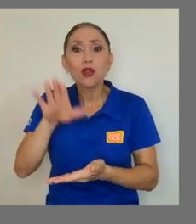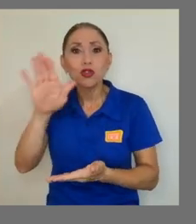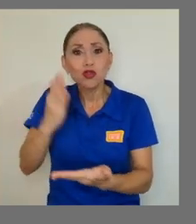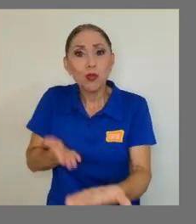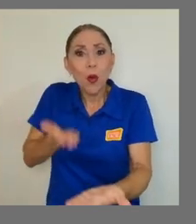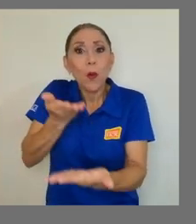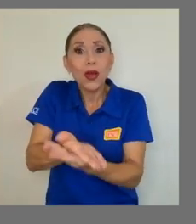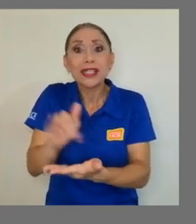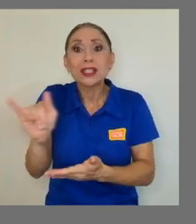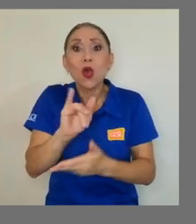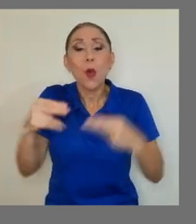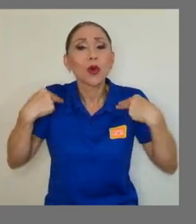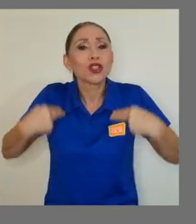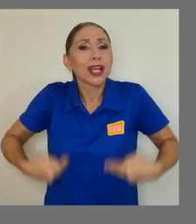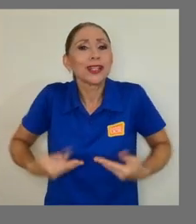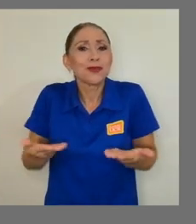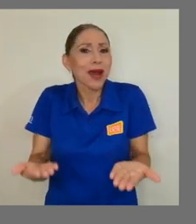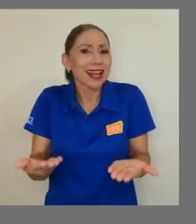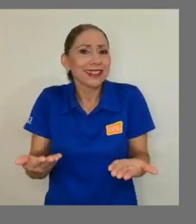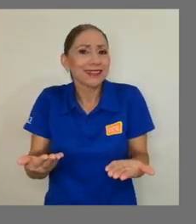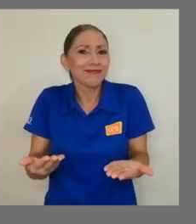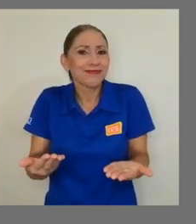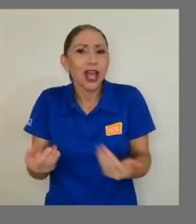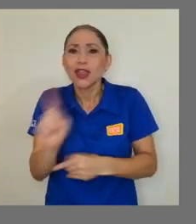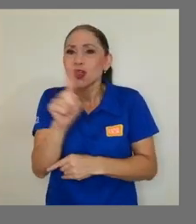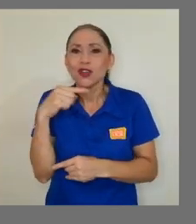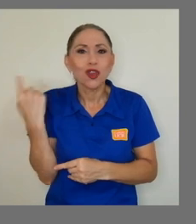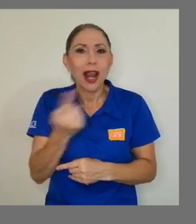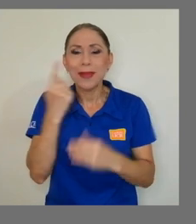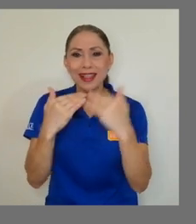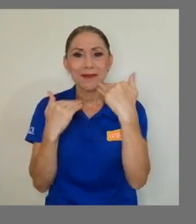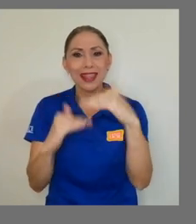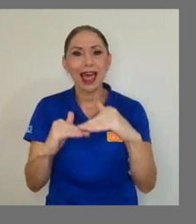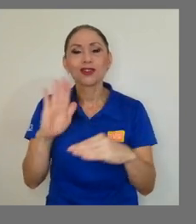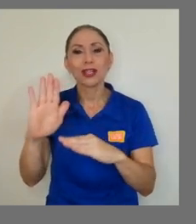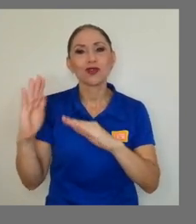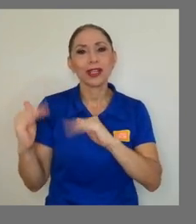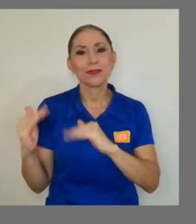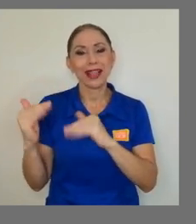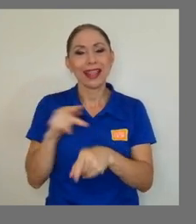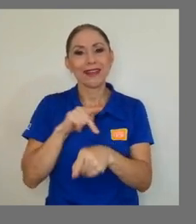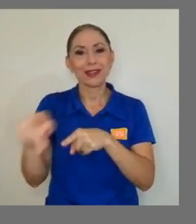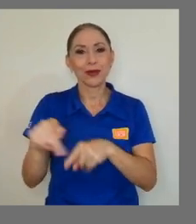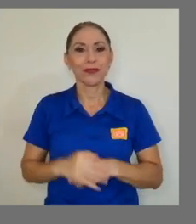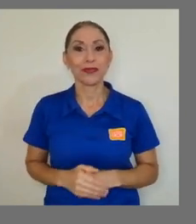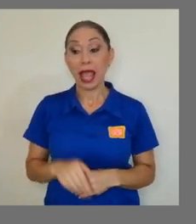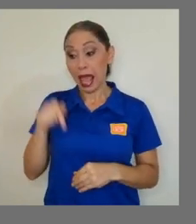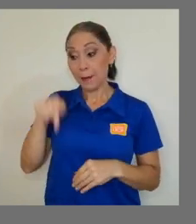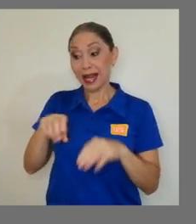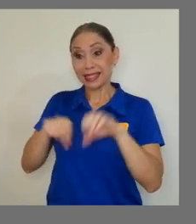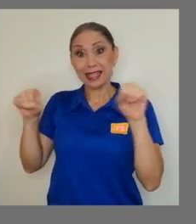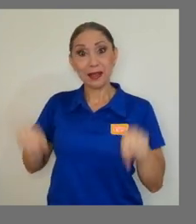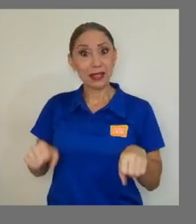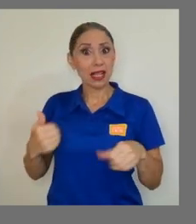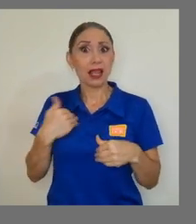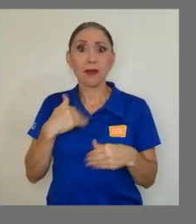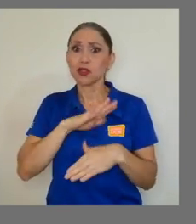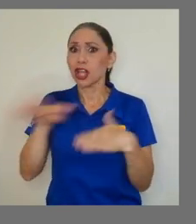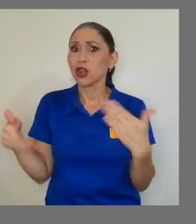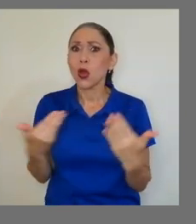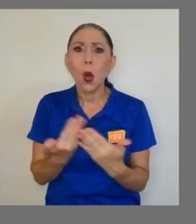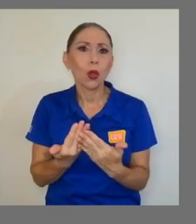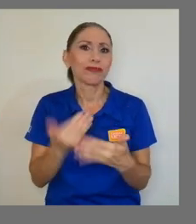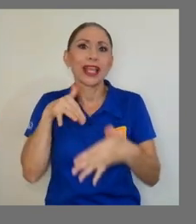humanos más allá de sus expectativas profesionales. De hecho, para este semestre pues tenemos de todo y otro